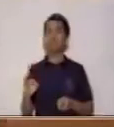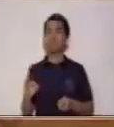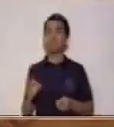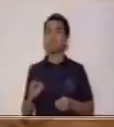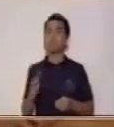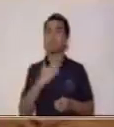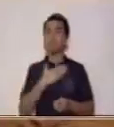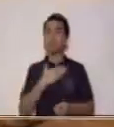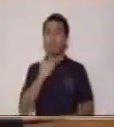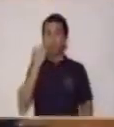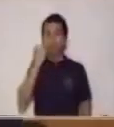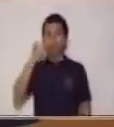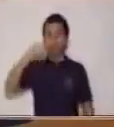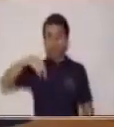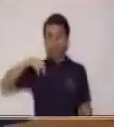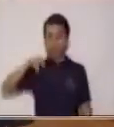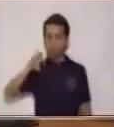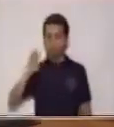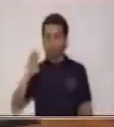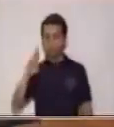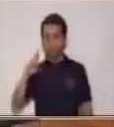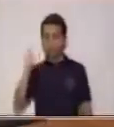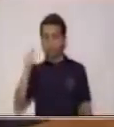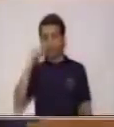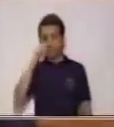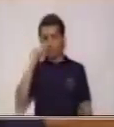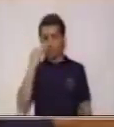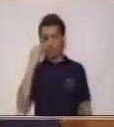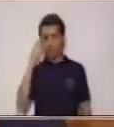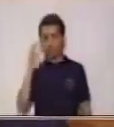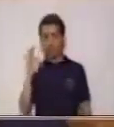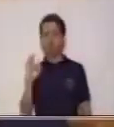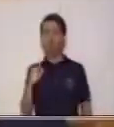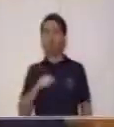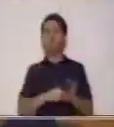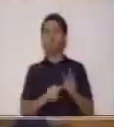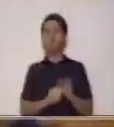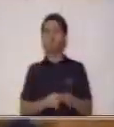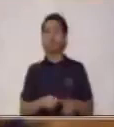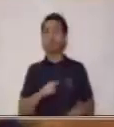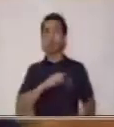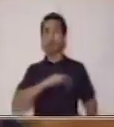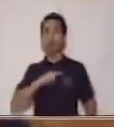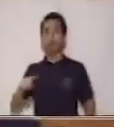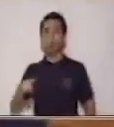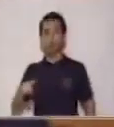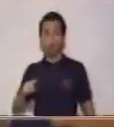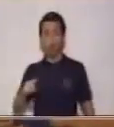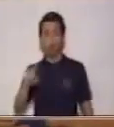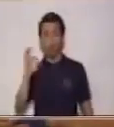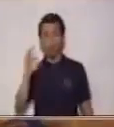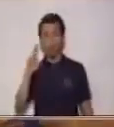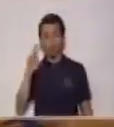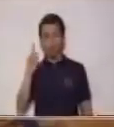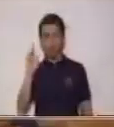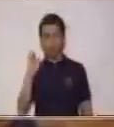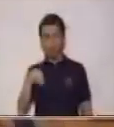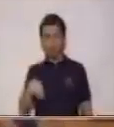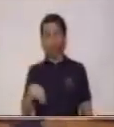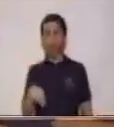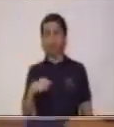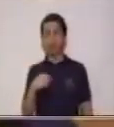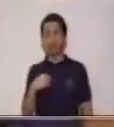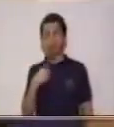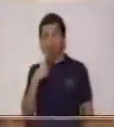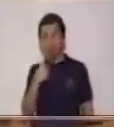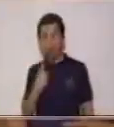modo imperativo. Ya que si recordamos, el modo imperativo nos da una orden. Entonces, aparte de llamar nuestra atención, nos